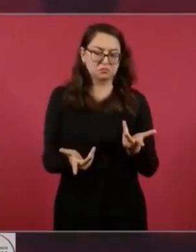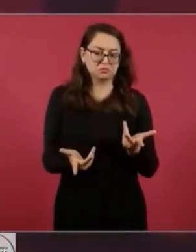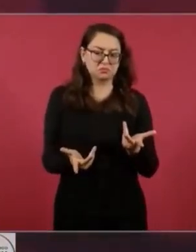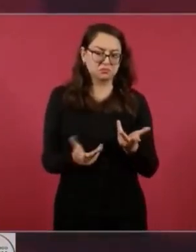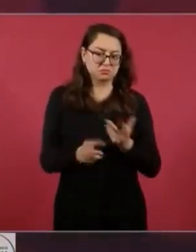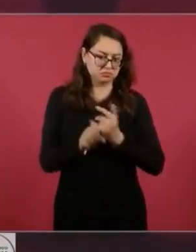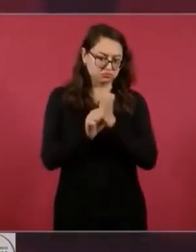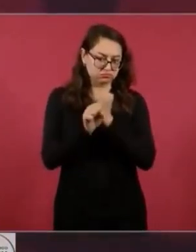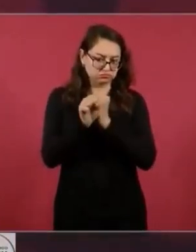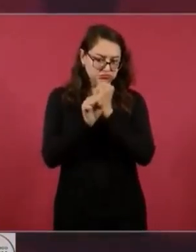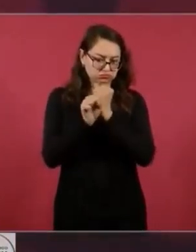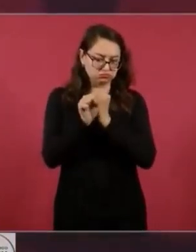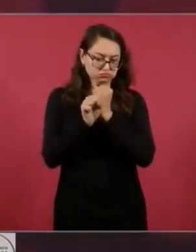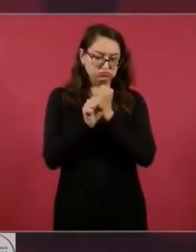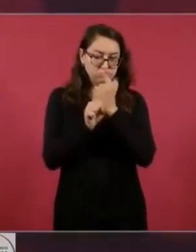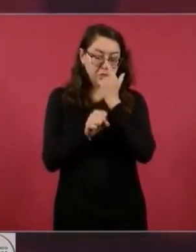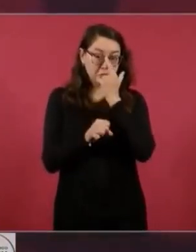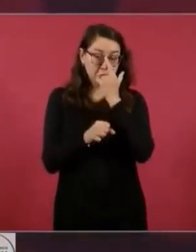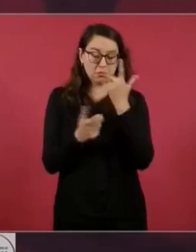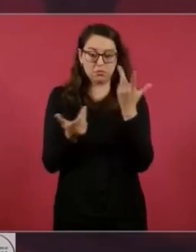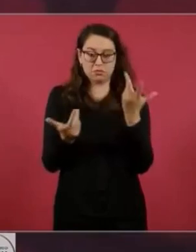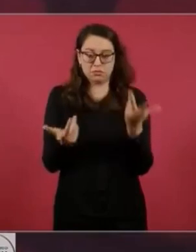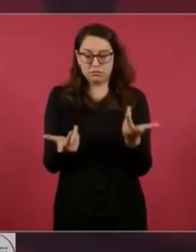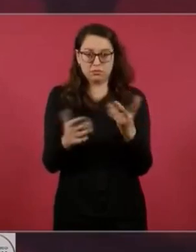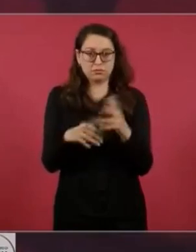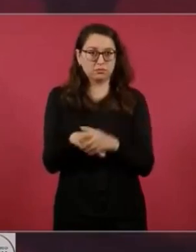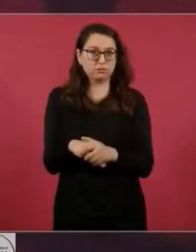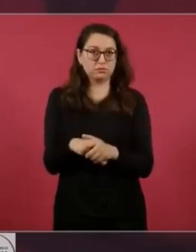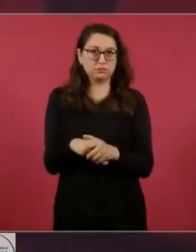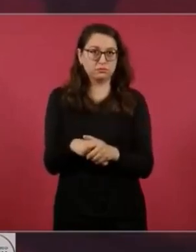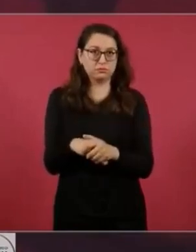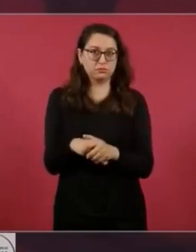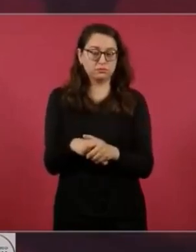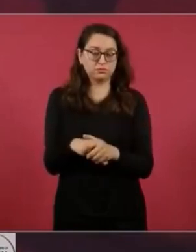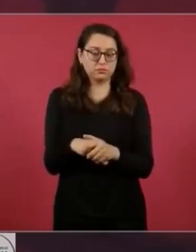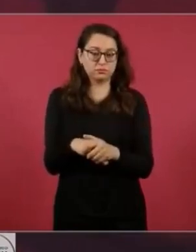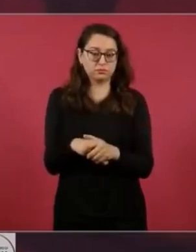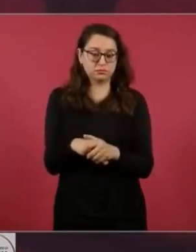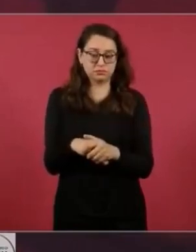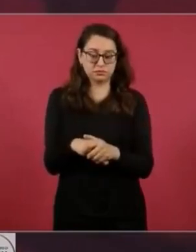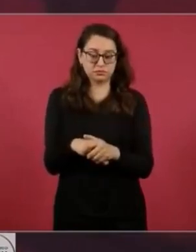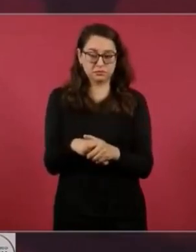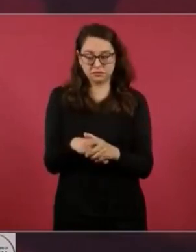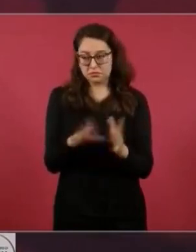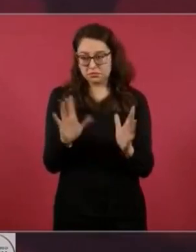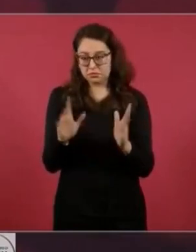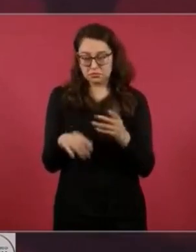acciones.